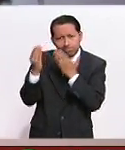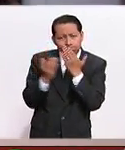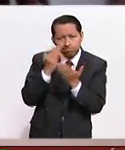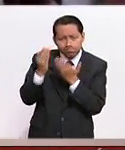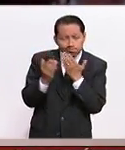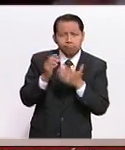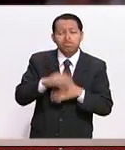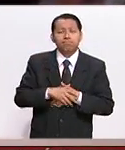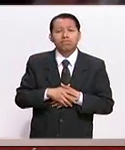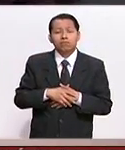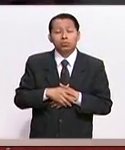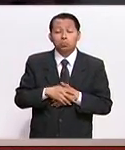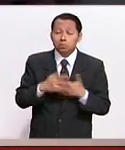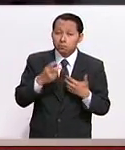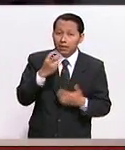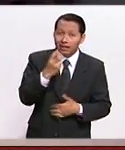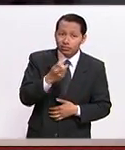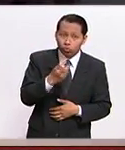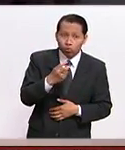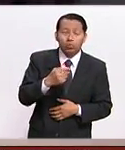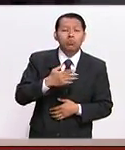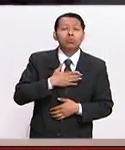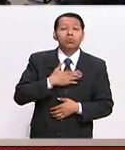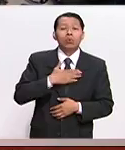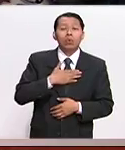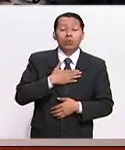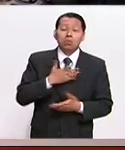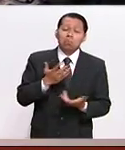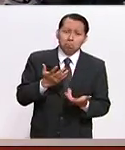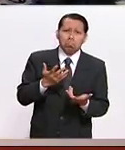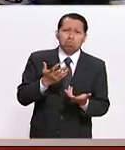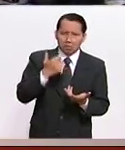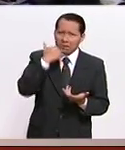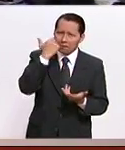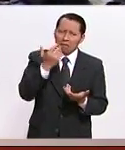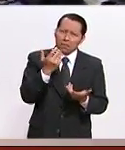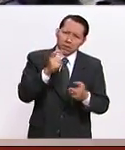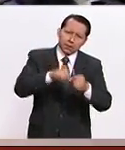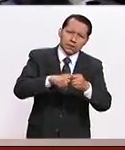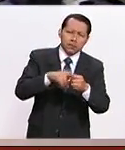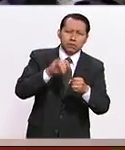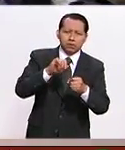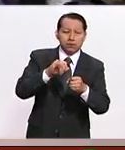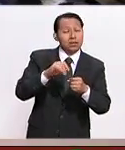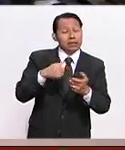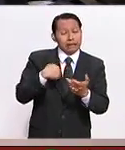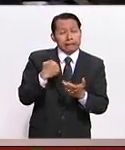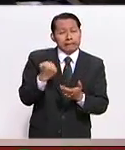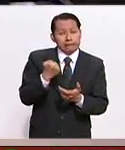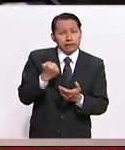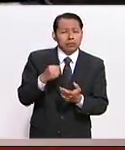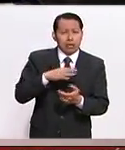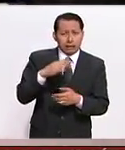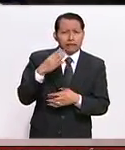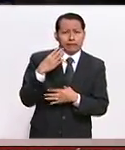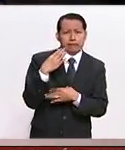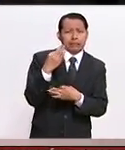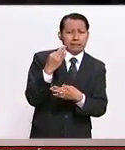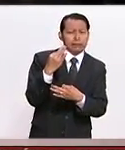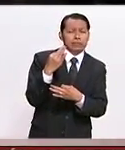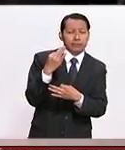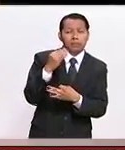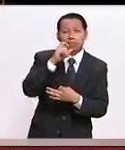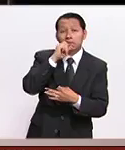pues quise posponer y pues afortunadamente pues soy uno de los finalistas que estará